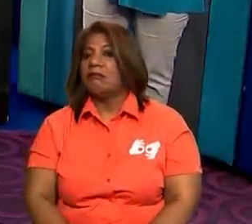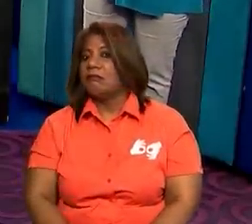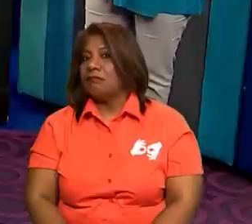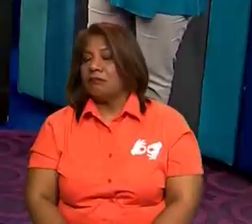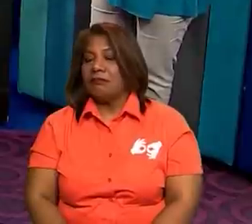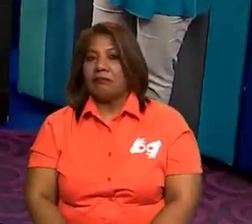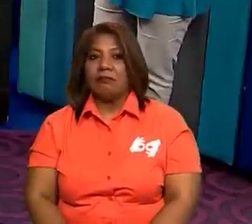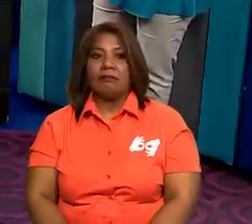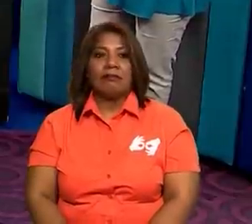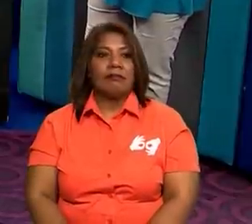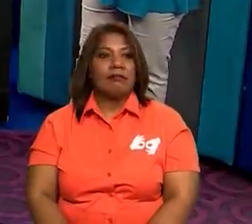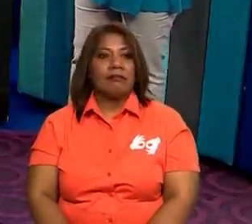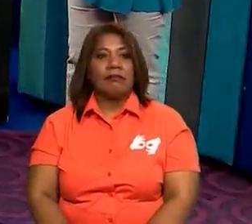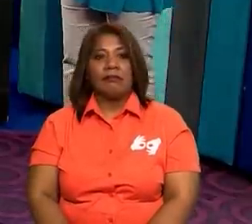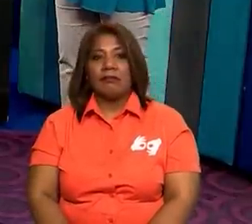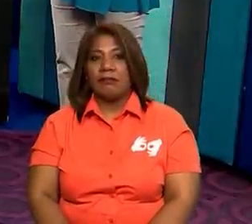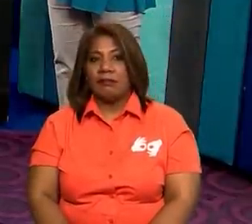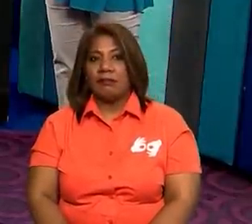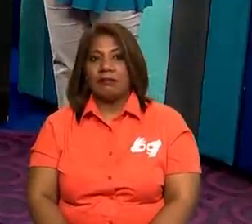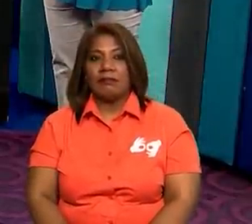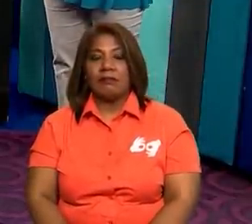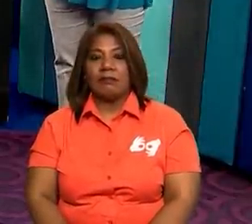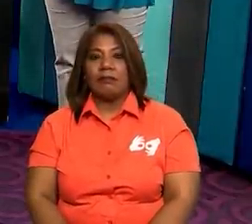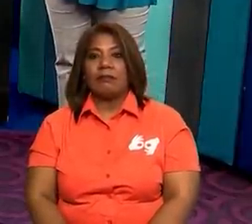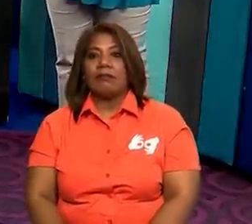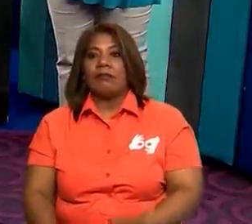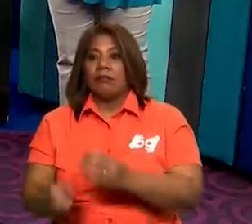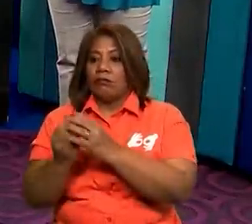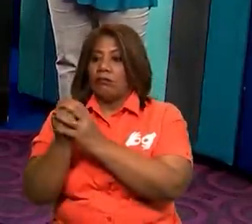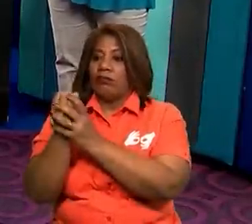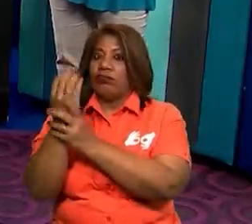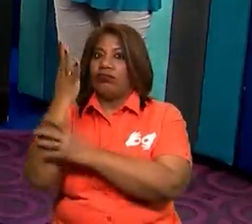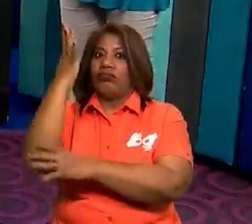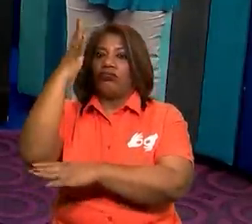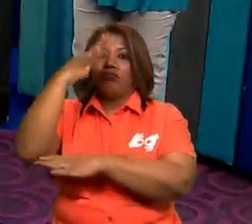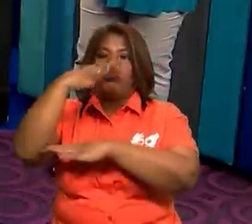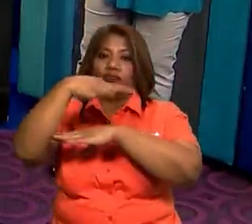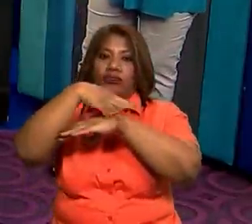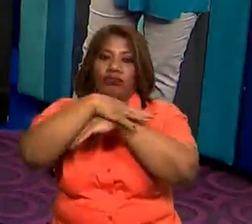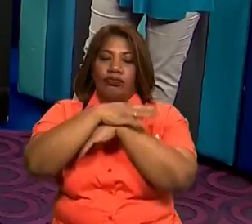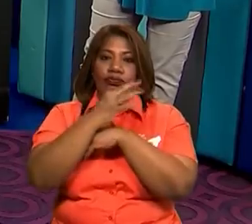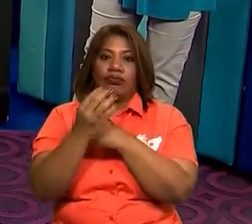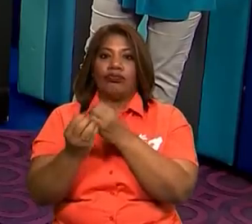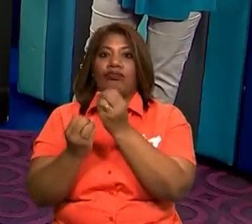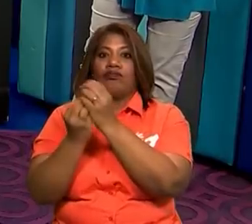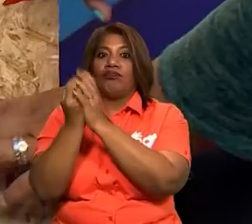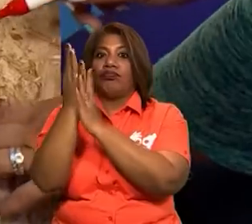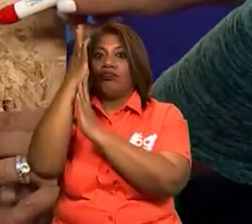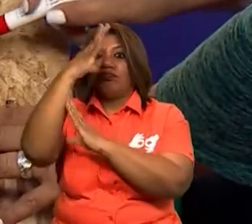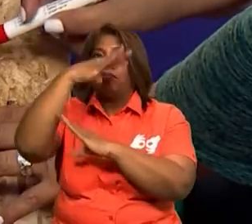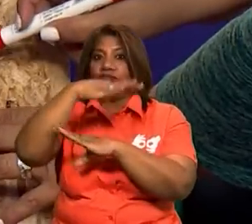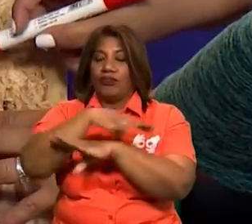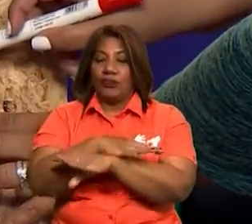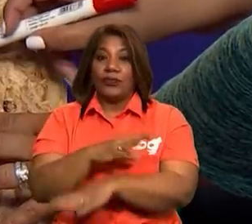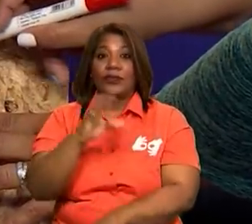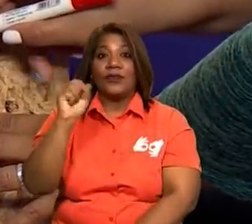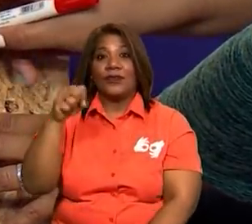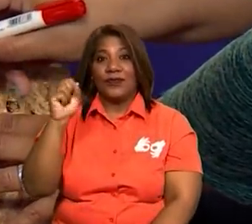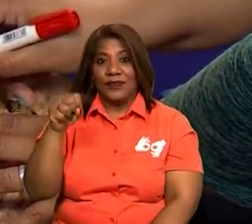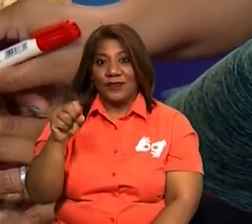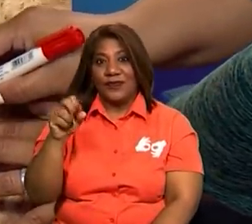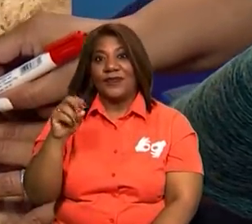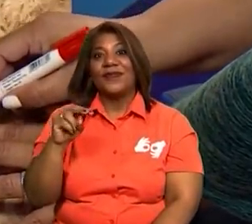subrayarla. Muy bien, seguimos. Volcán. ¿Volcán lleva? Sí.